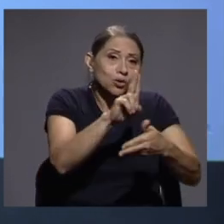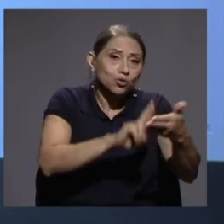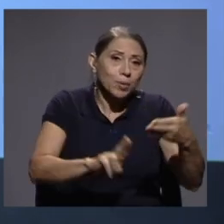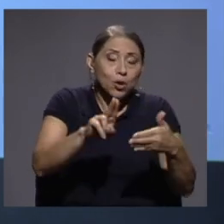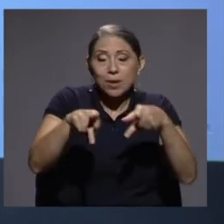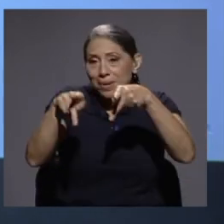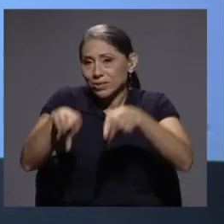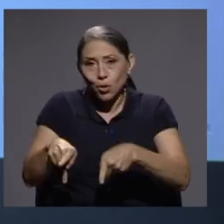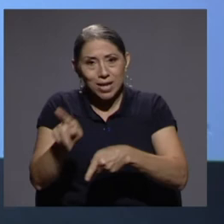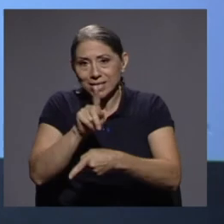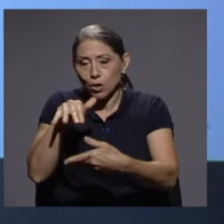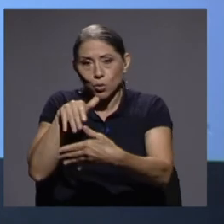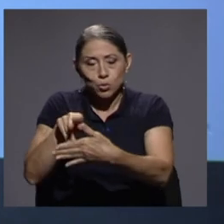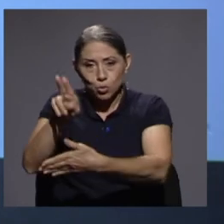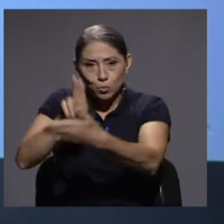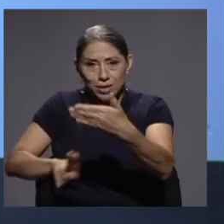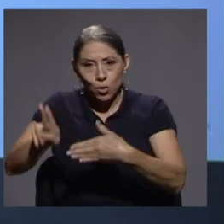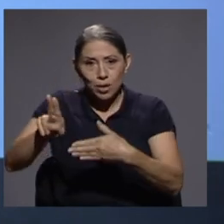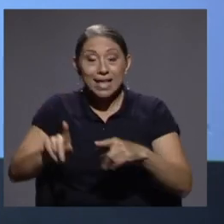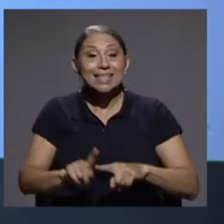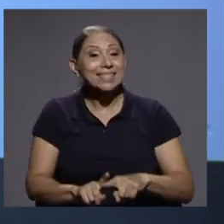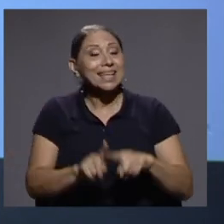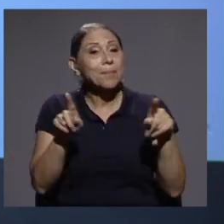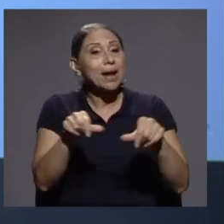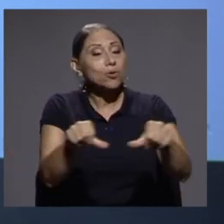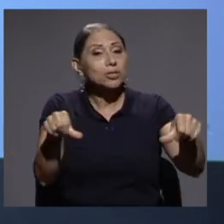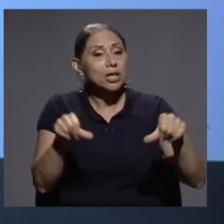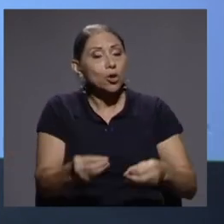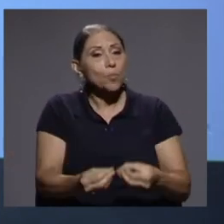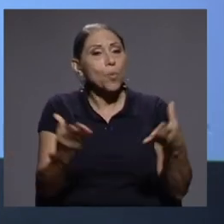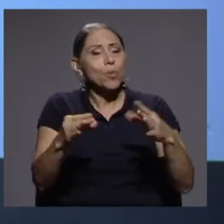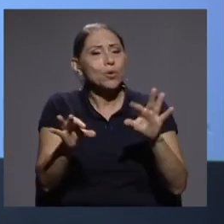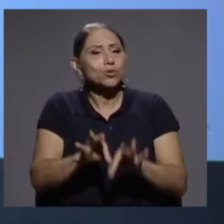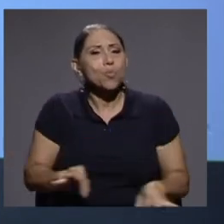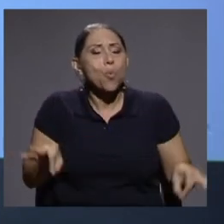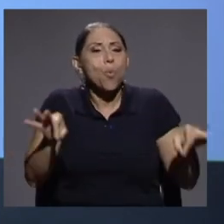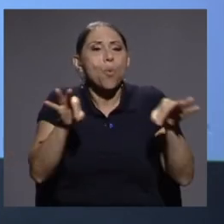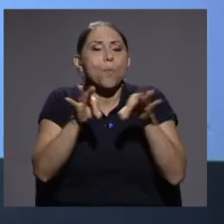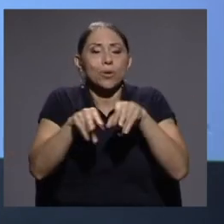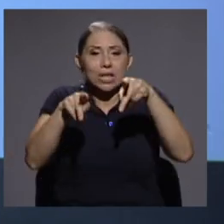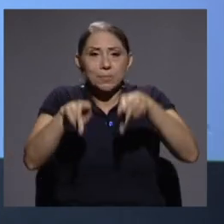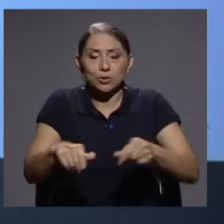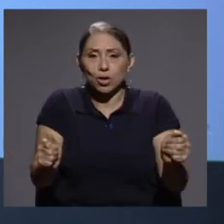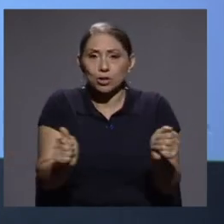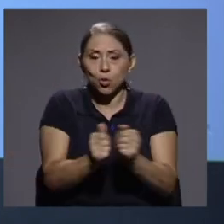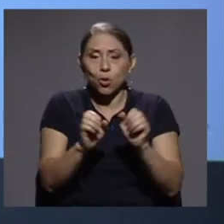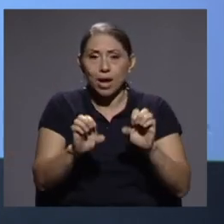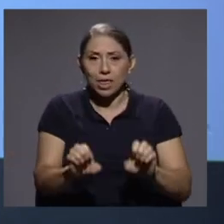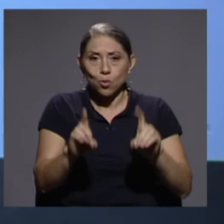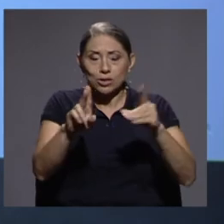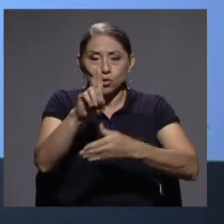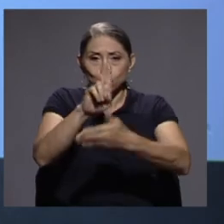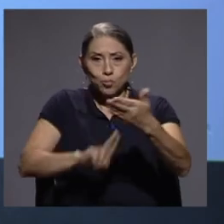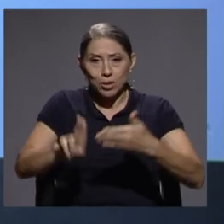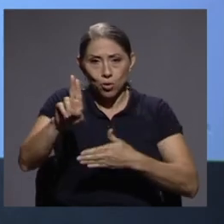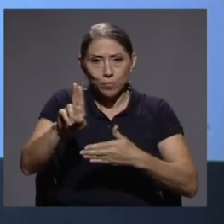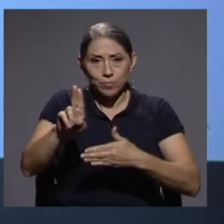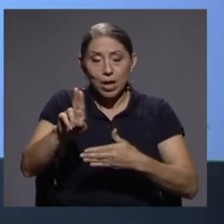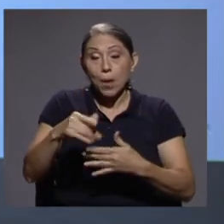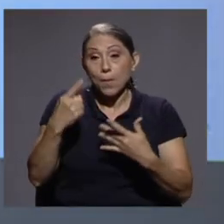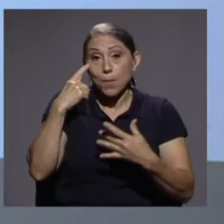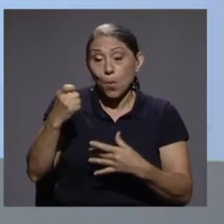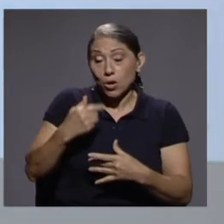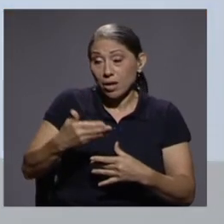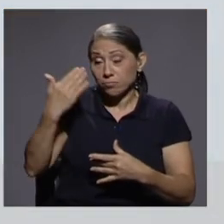el sector público es particularmente importante para personas con educación superior porque, en el 2019, por ejemplo, empleaban